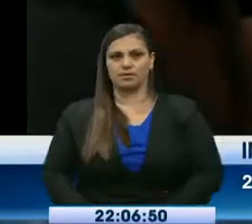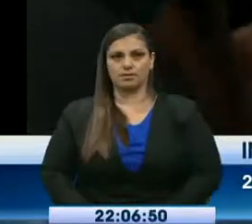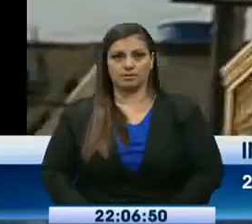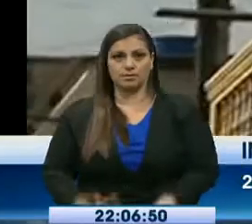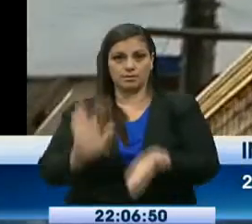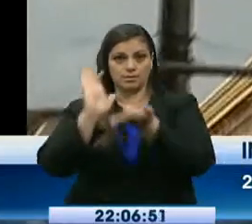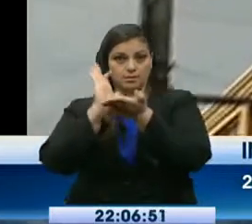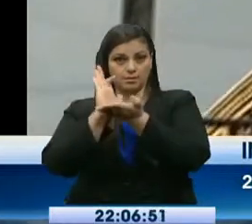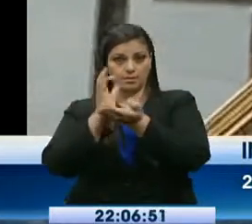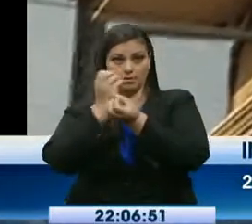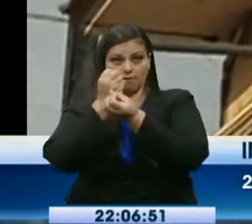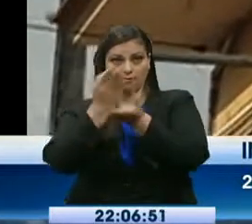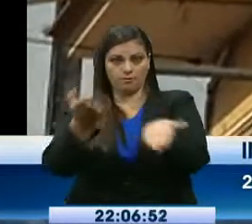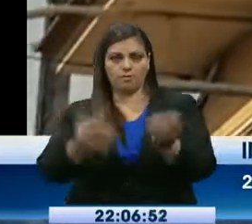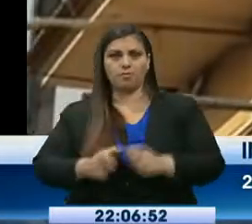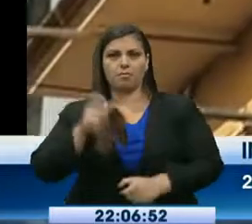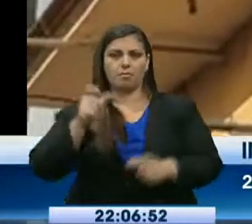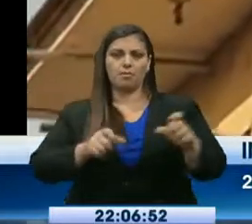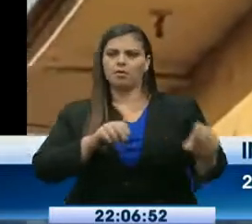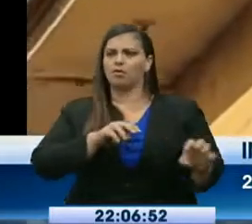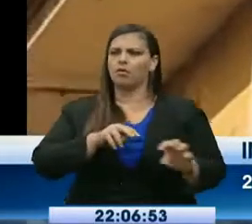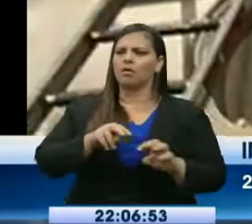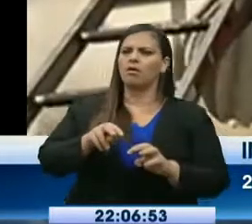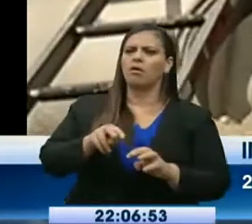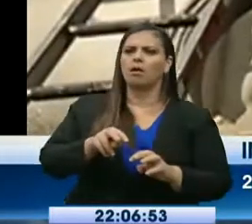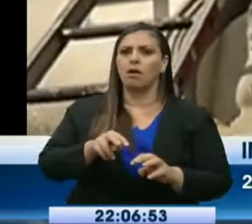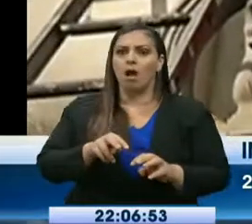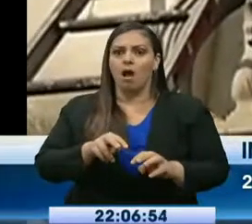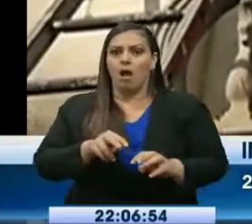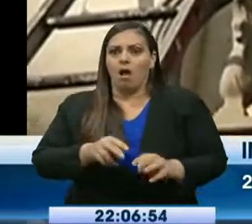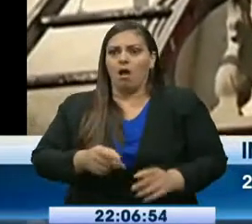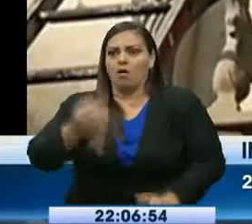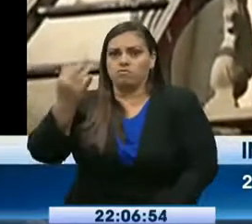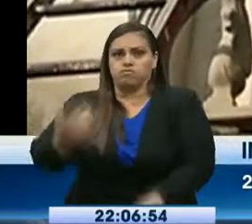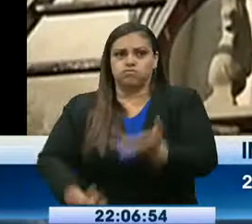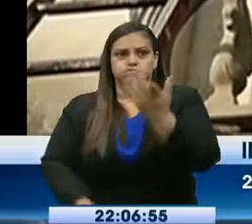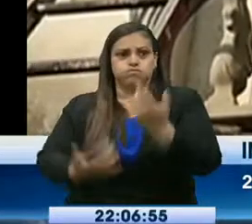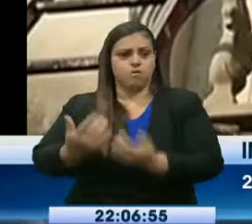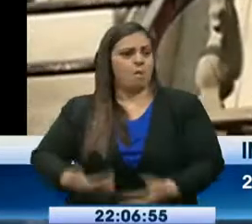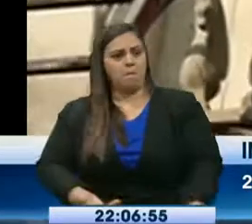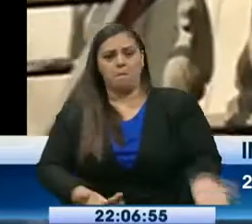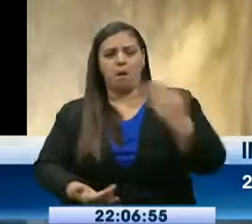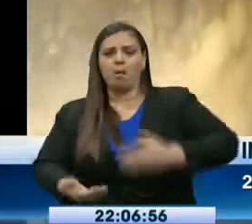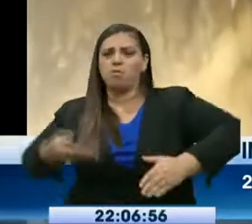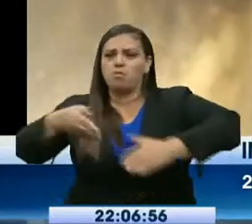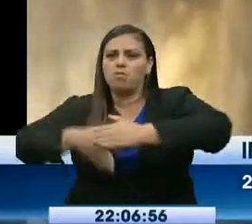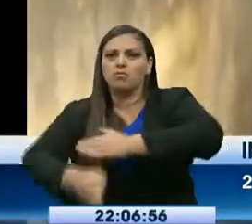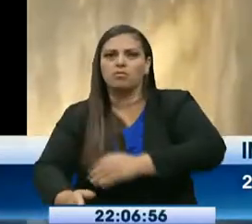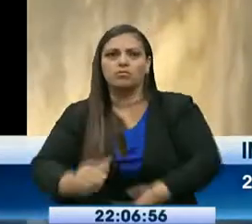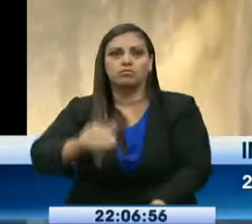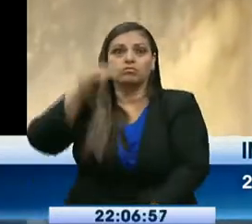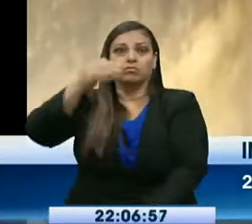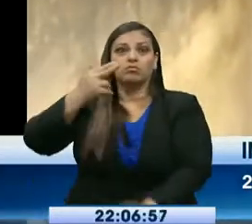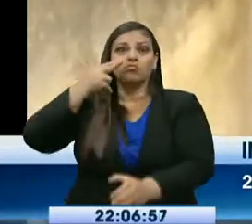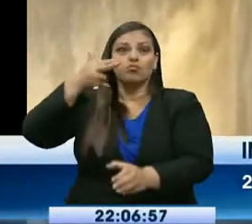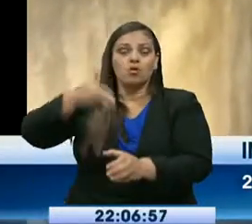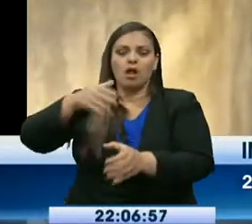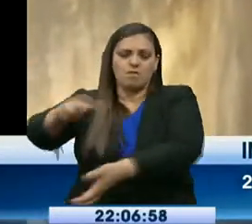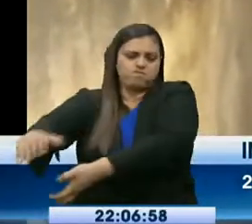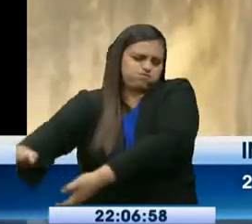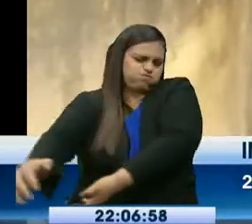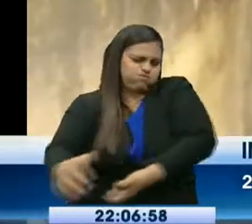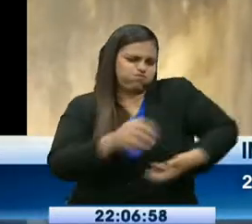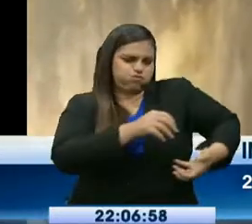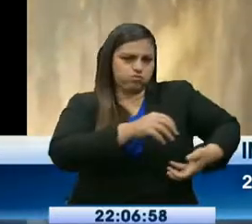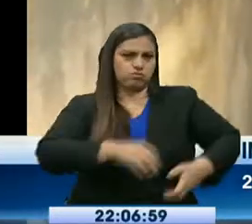moradores del sitio fue colocar el tanque de gas en un lugar seguro. Esto, para ellos, pudo haber sido una bomba de tiempo. No